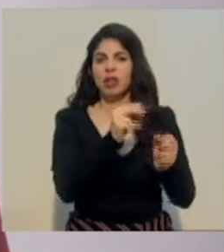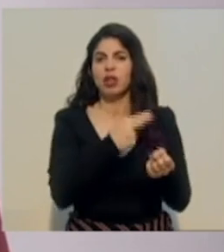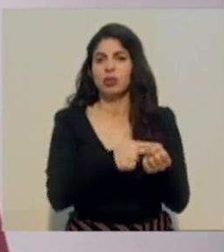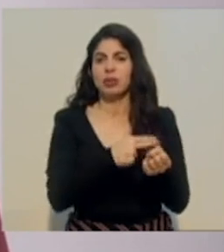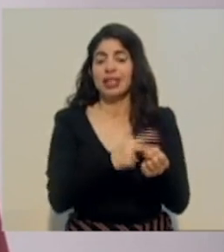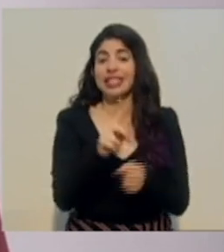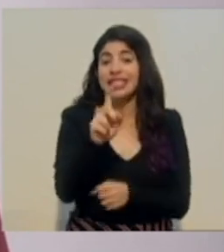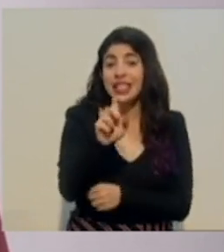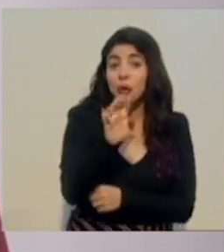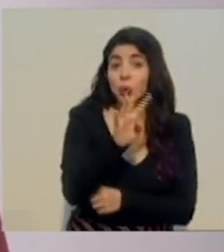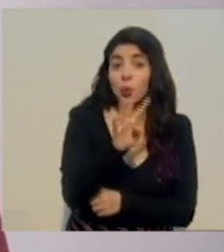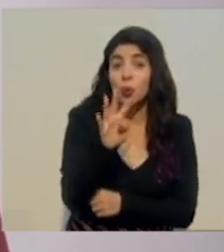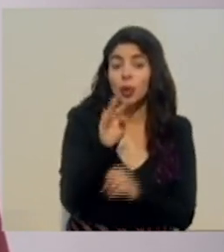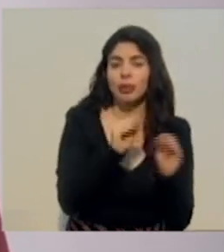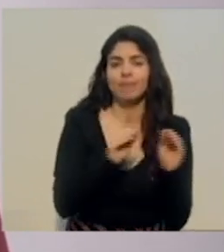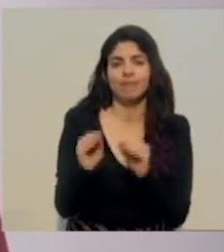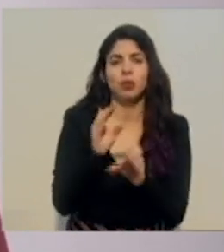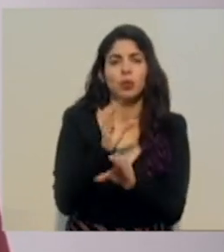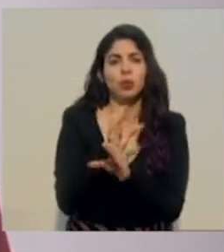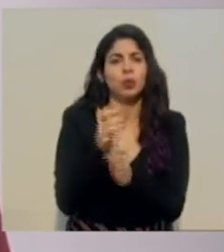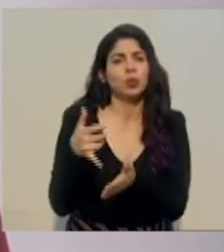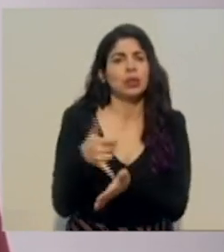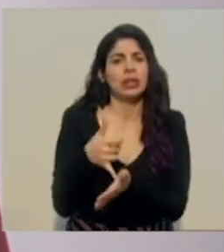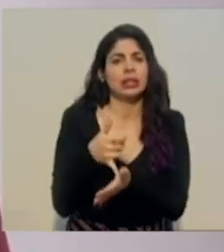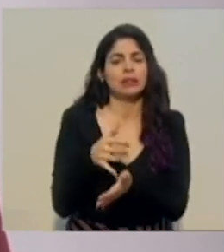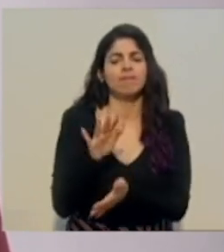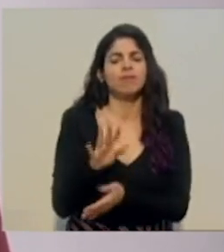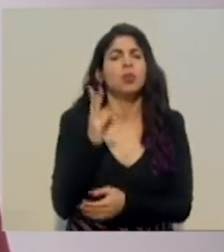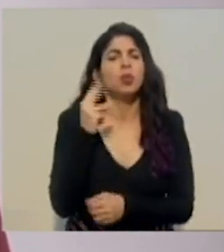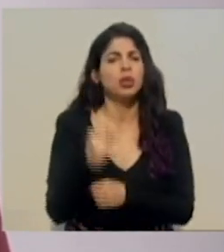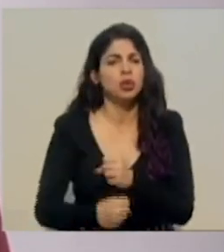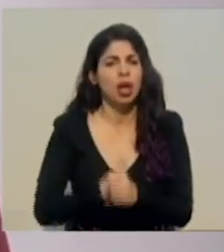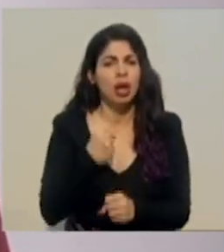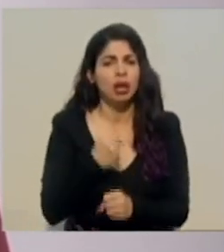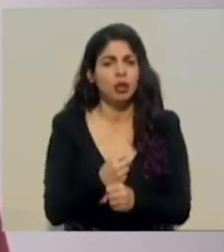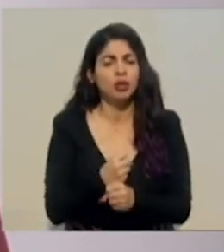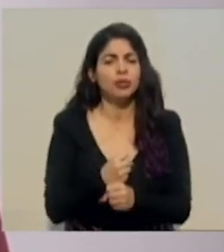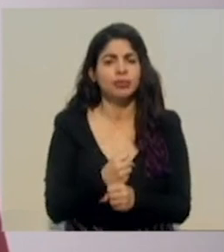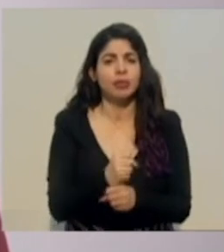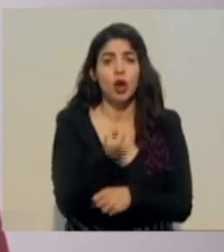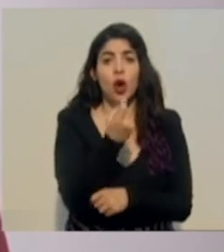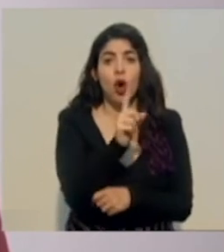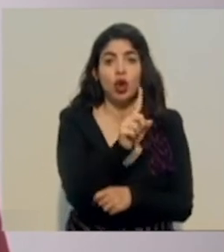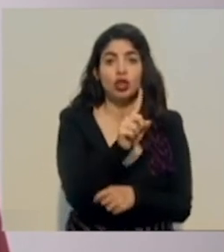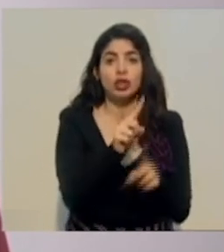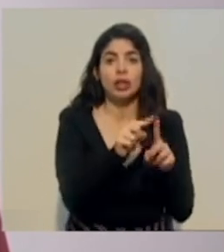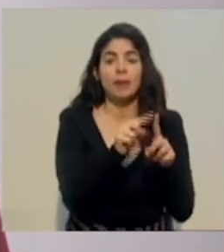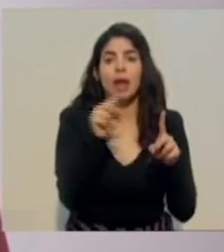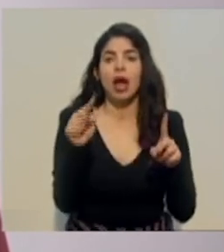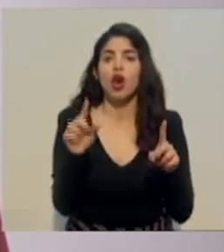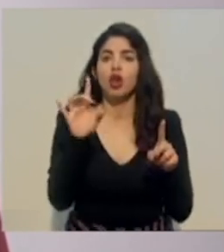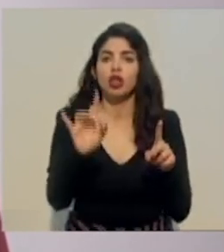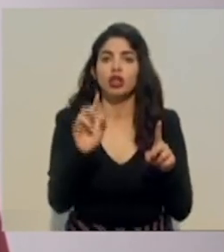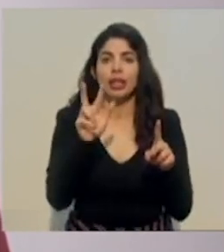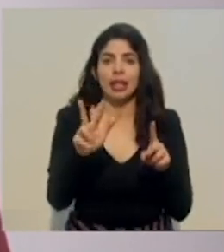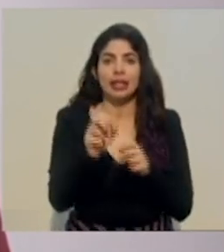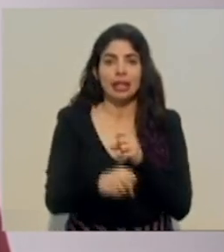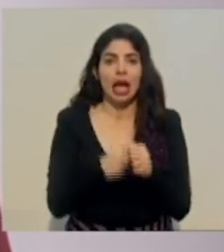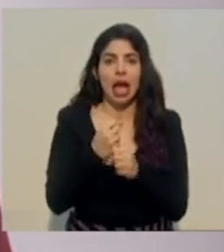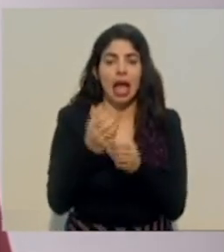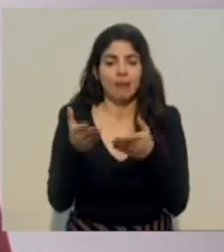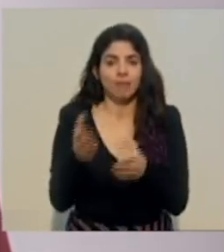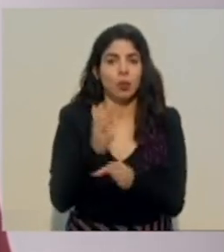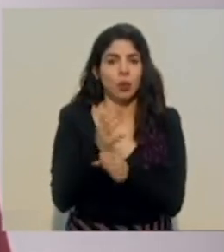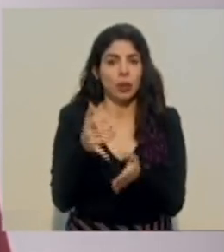de ellas en cuidados intensivos, con un rango de edad que va desde los 11 hasta los 83 años. El